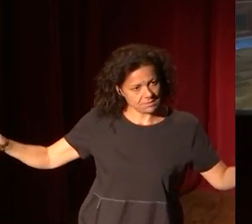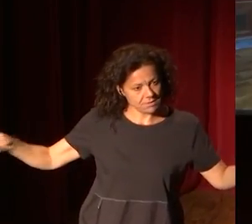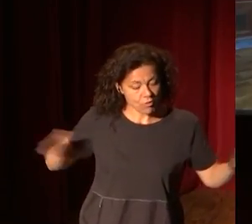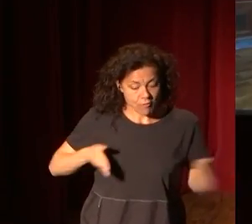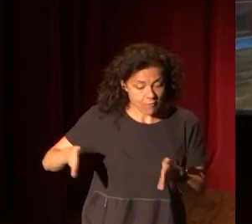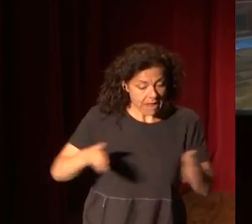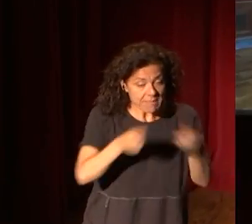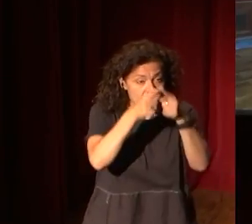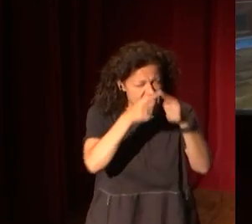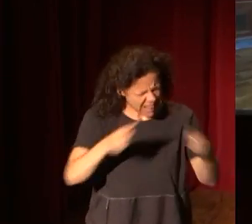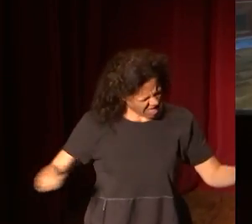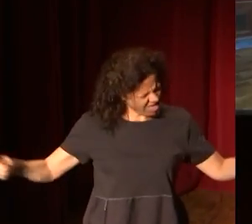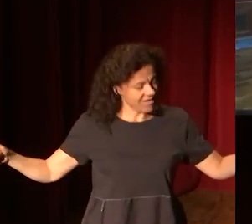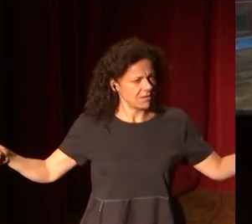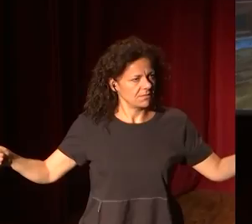Tremendamente